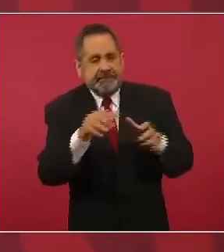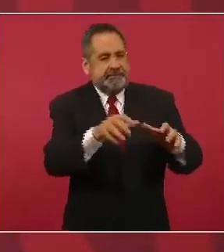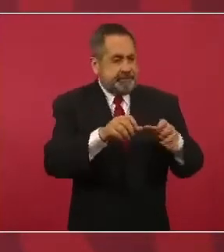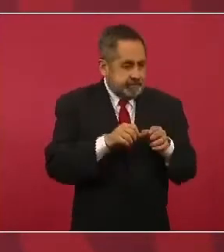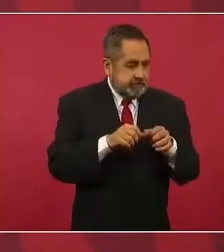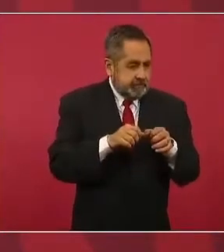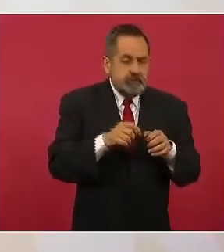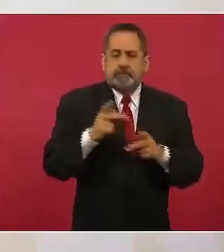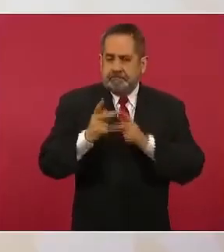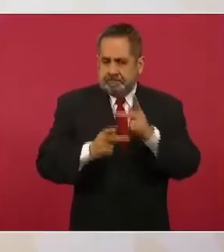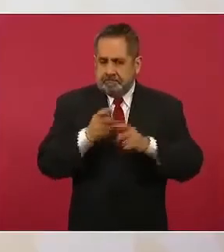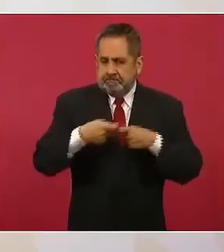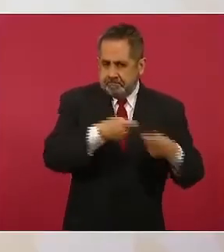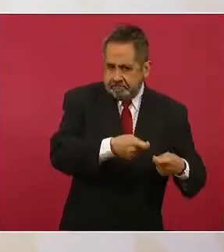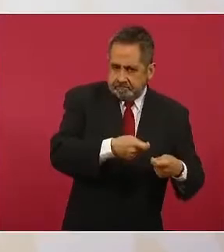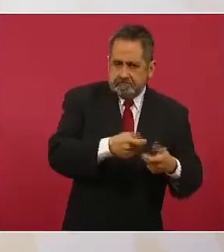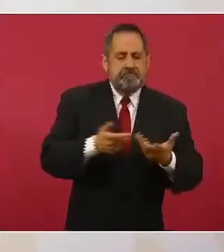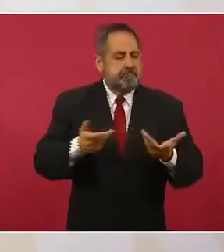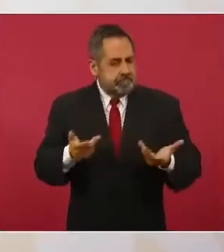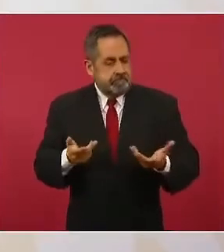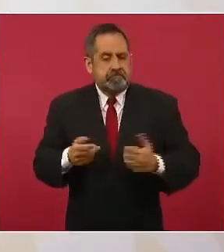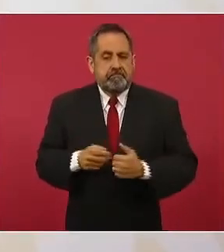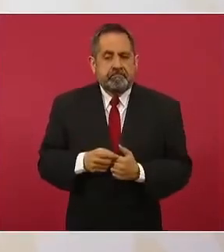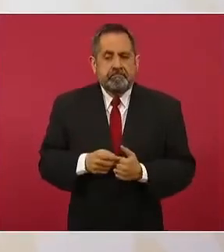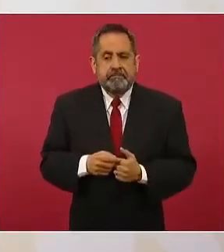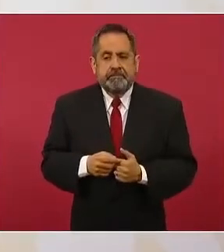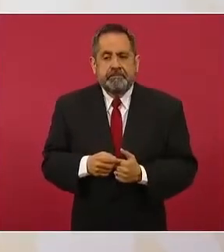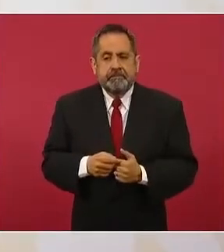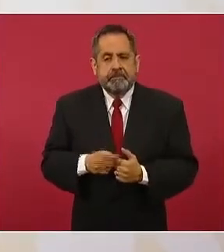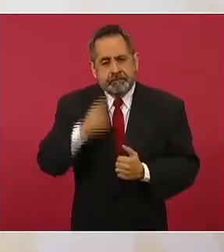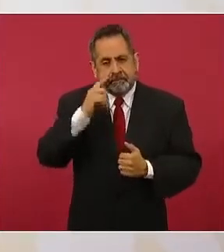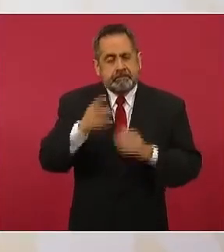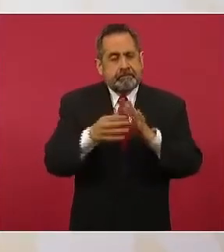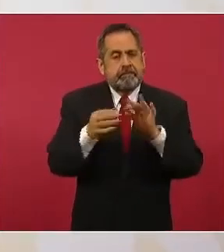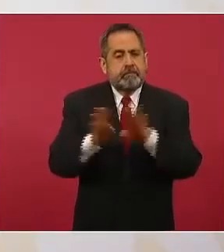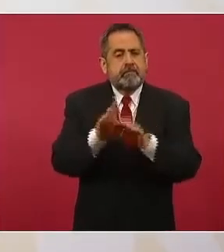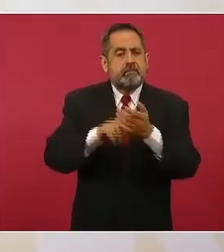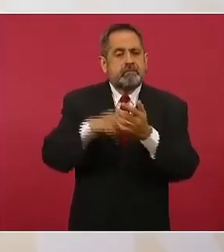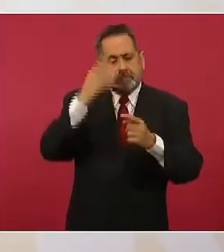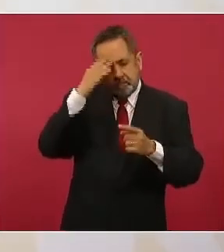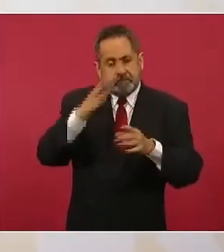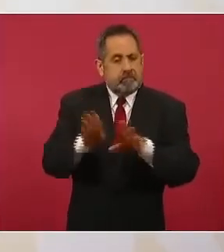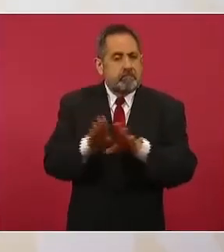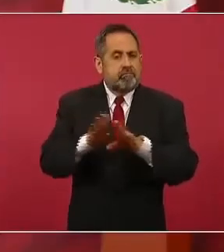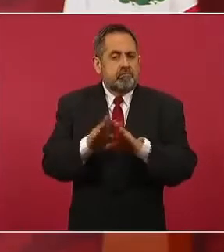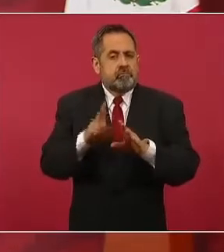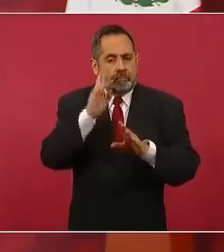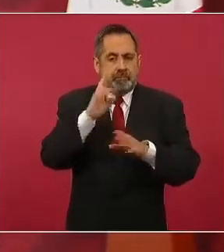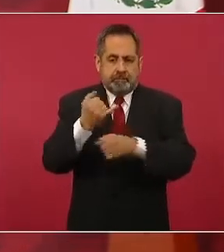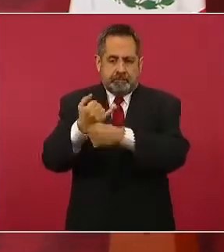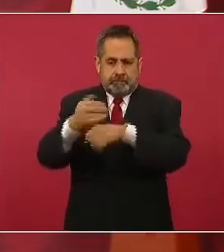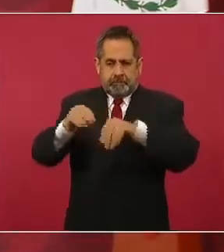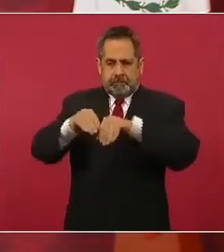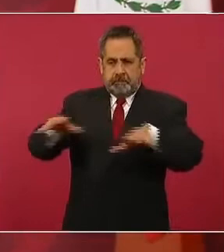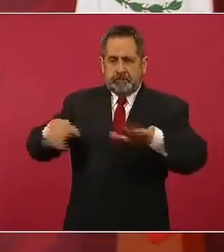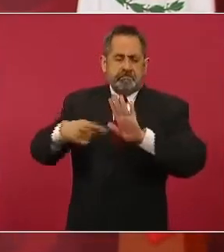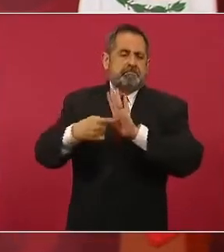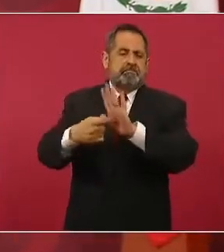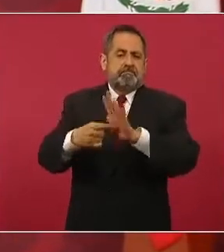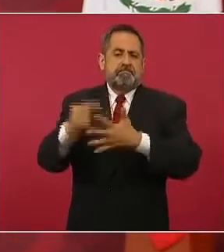Entonces, y vamos a saber, vamos a tener un informe